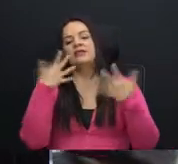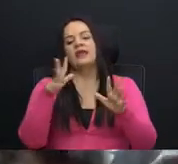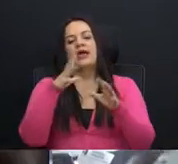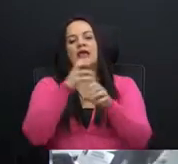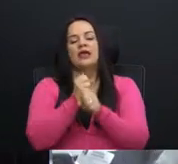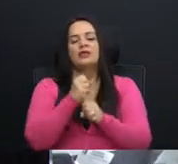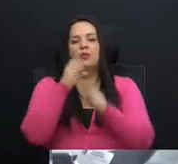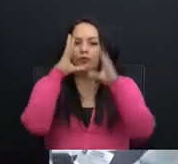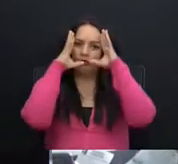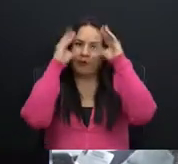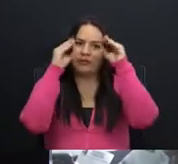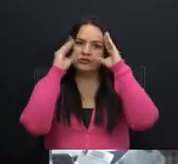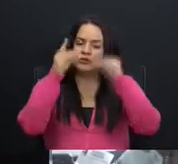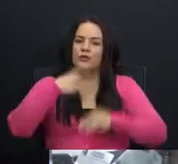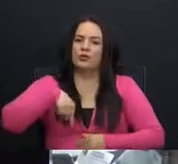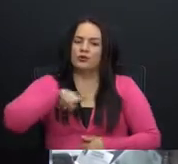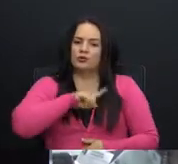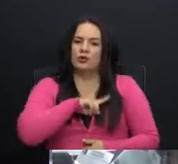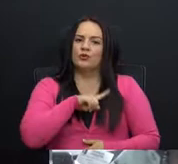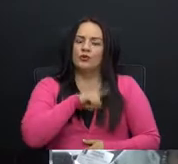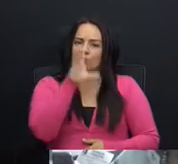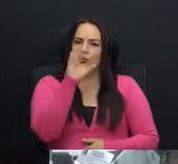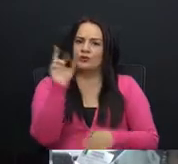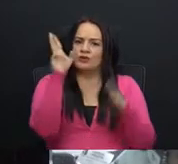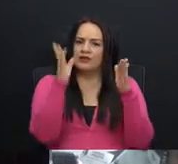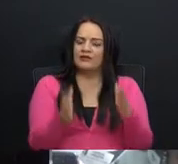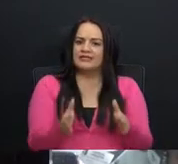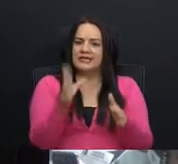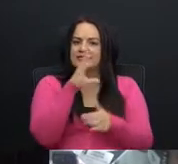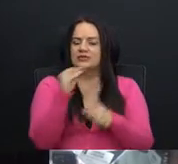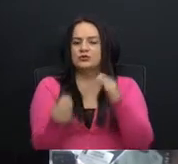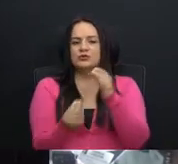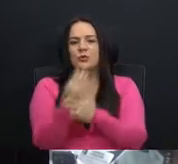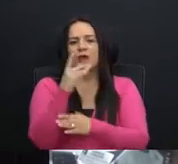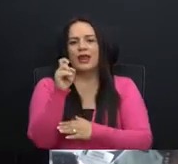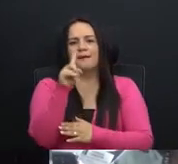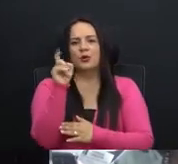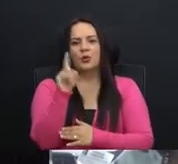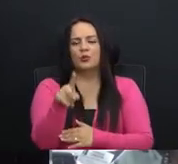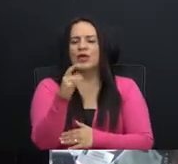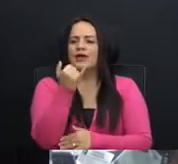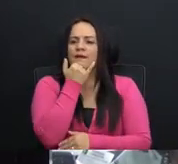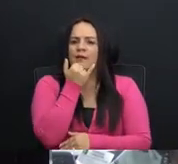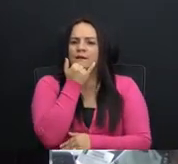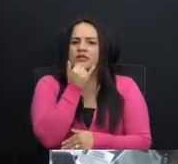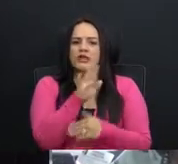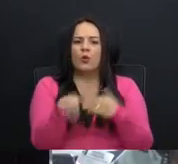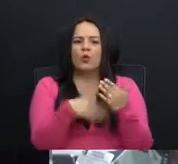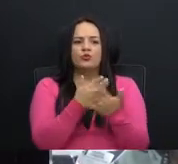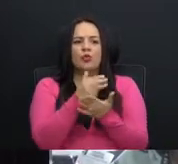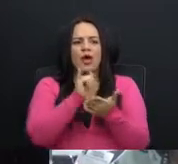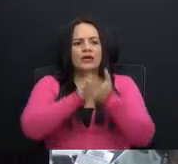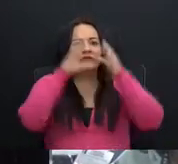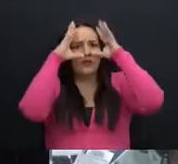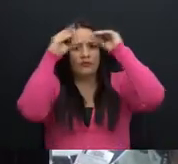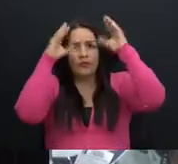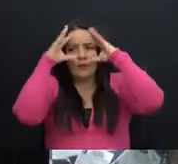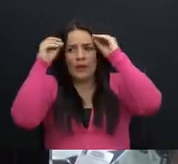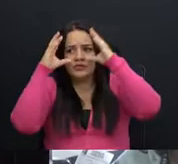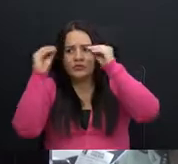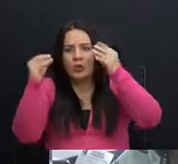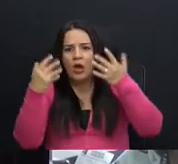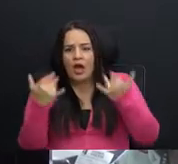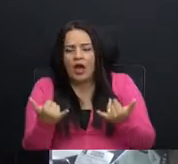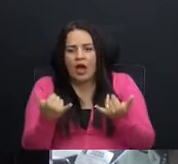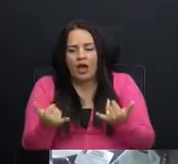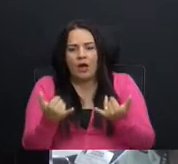sensible de nosotros, los costarricenses, y surge entonces la pregunta, ¿qué va a pasar con todos esos datos que hoy están